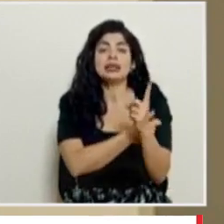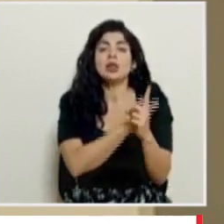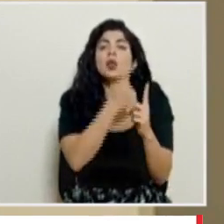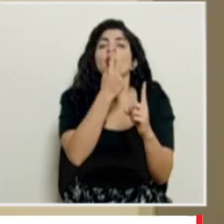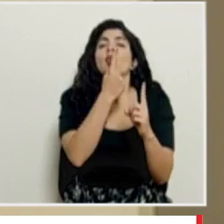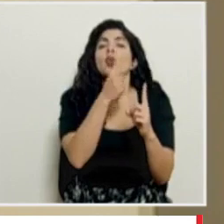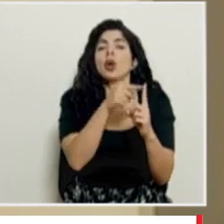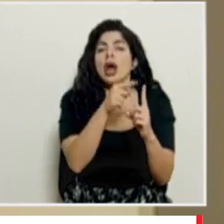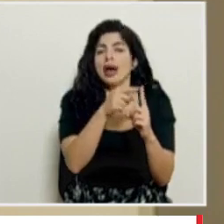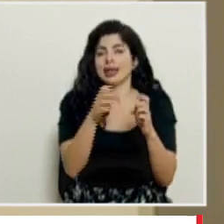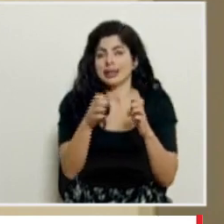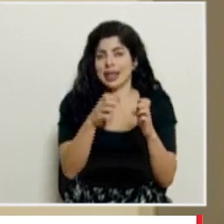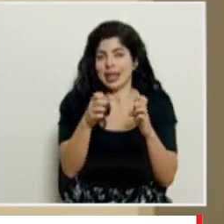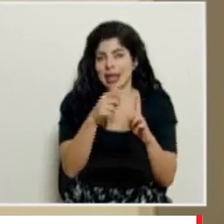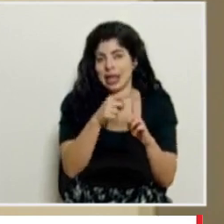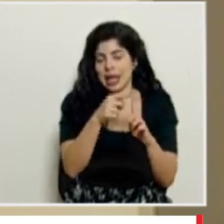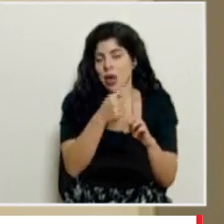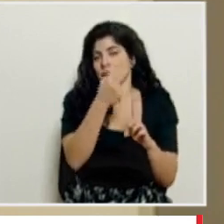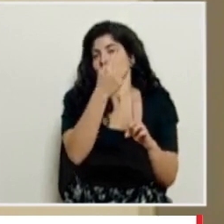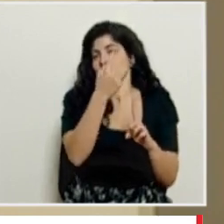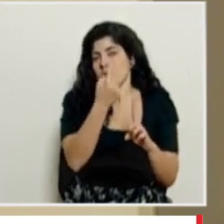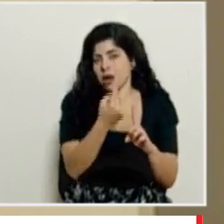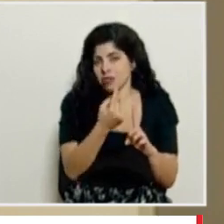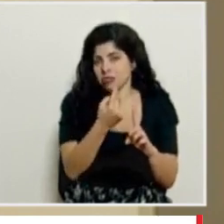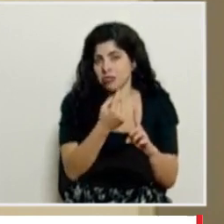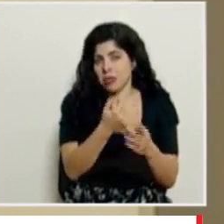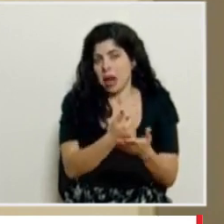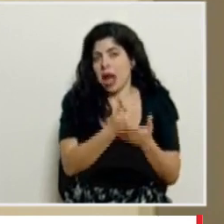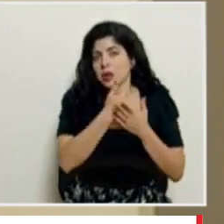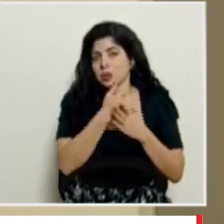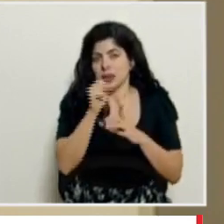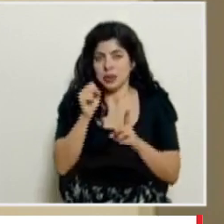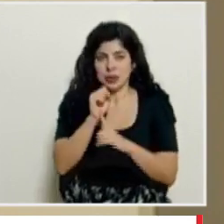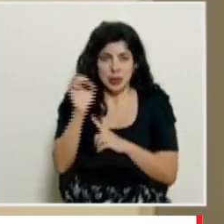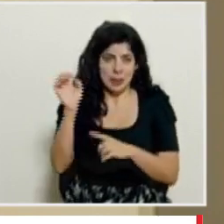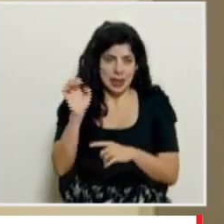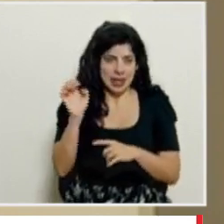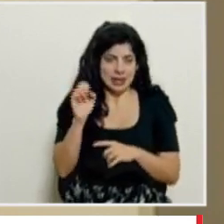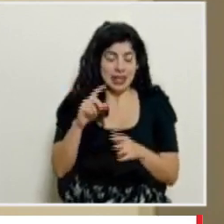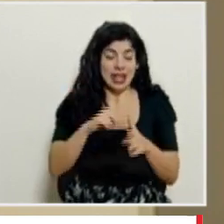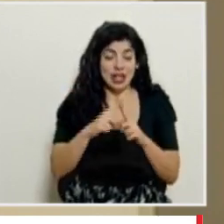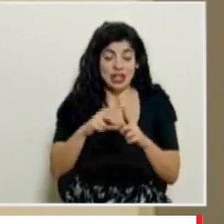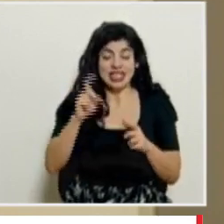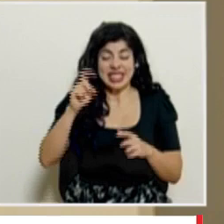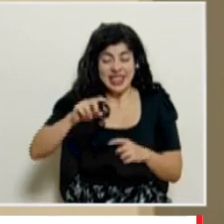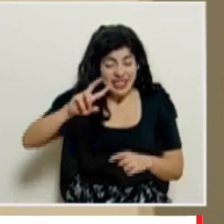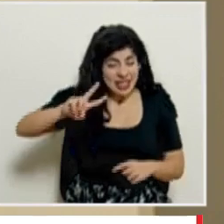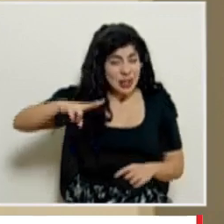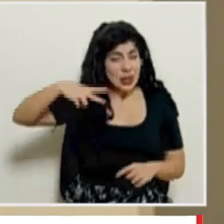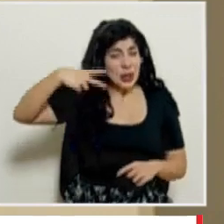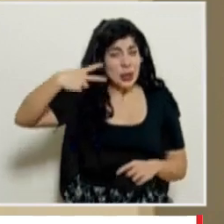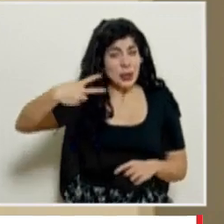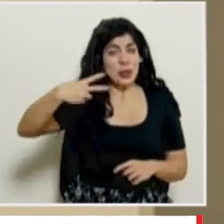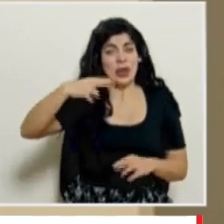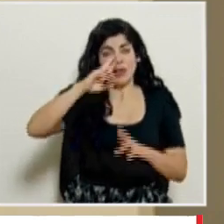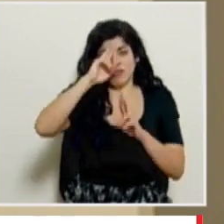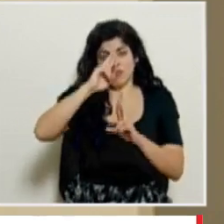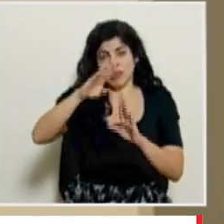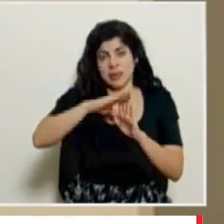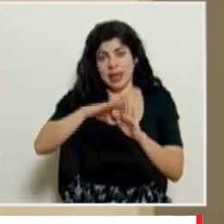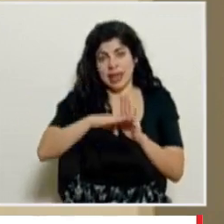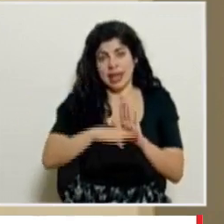las estrategias para lograr salir de esta de esta situación de emergencia por lo tanto reforzar la necesidad de las medidas